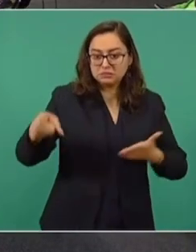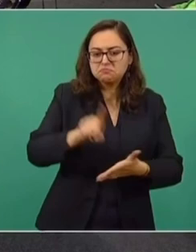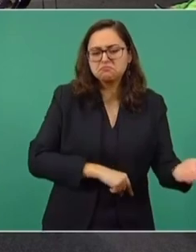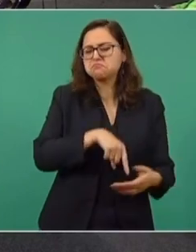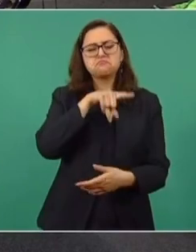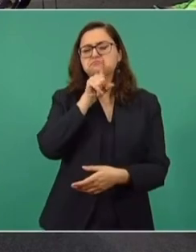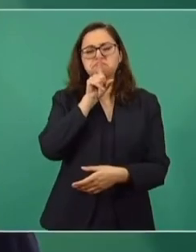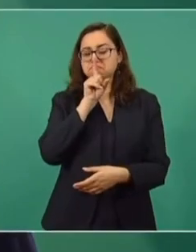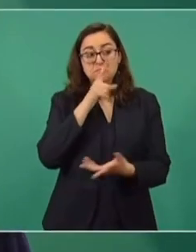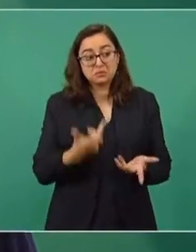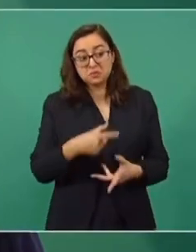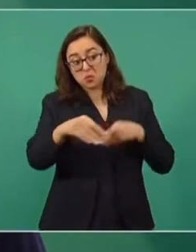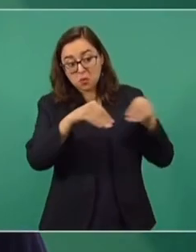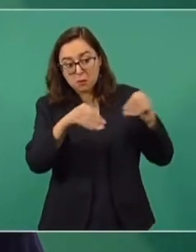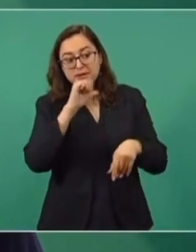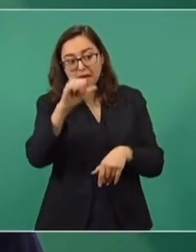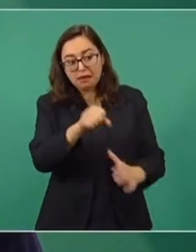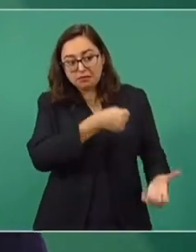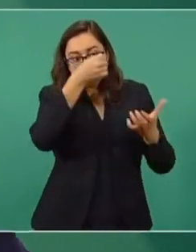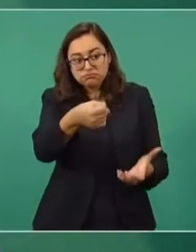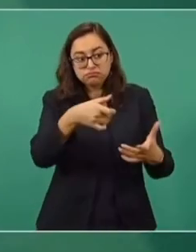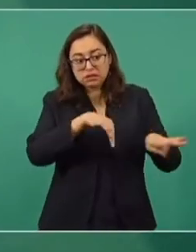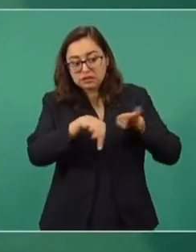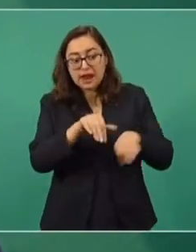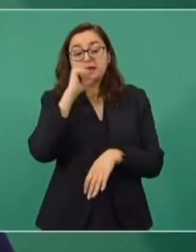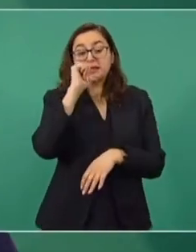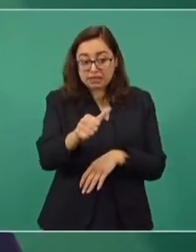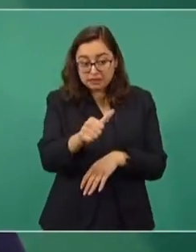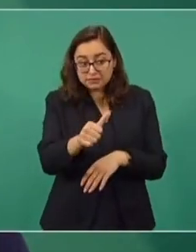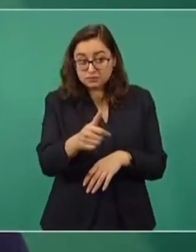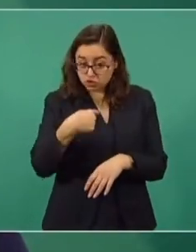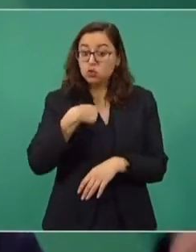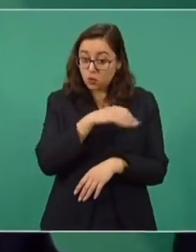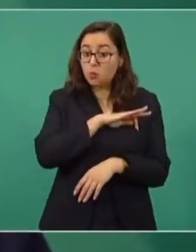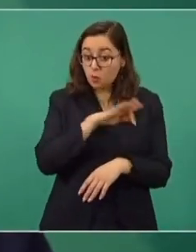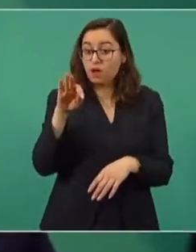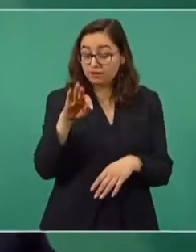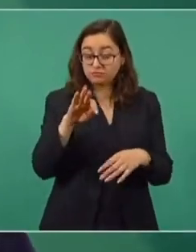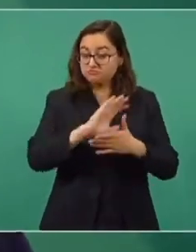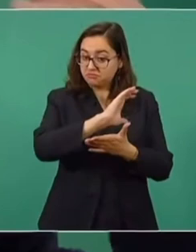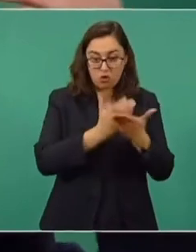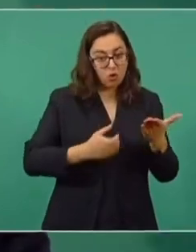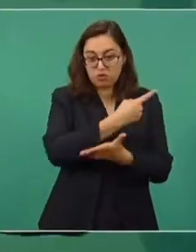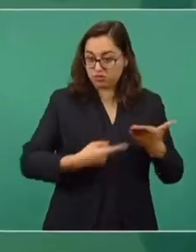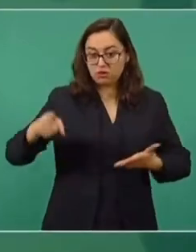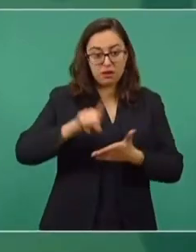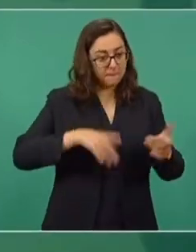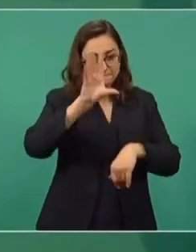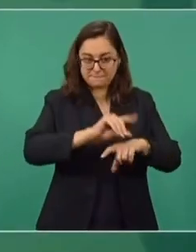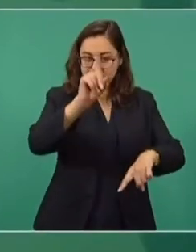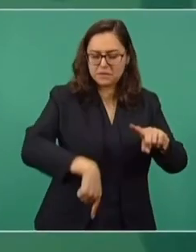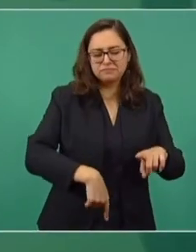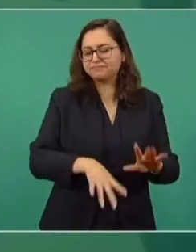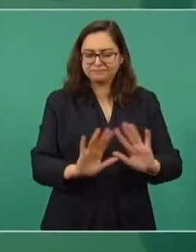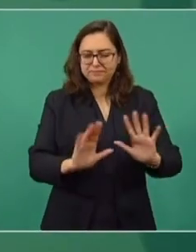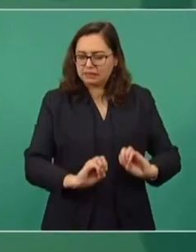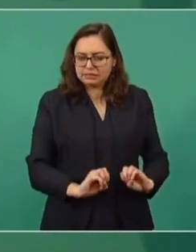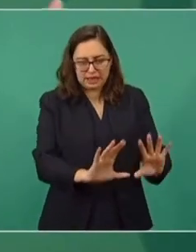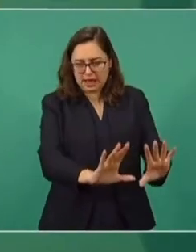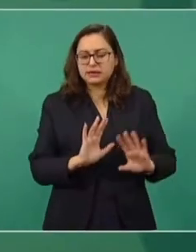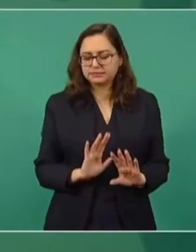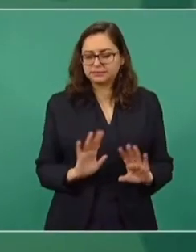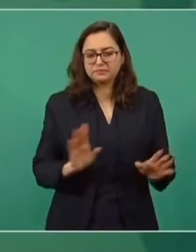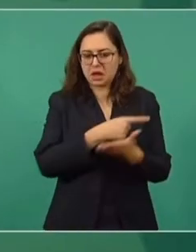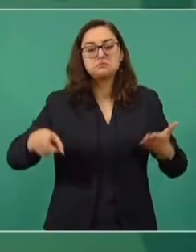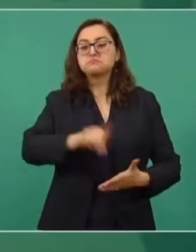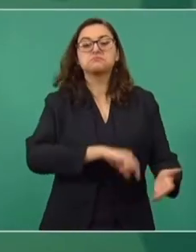cuando no hay inversión, que sería un motivo para cancelar las concesiones. No lo vamos a hacer, porque